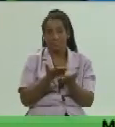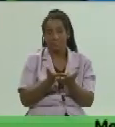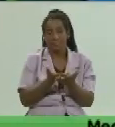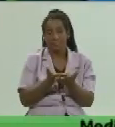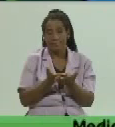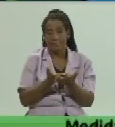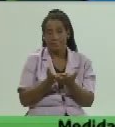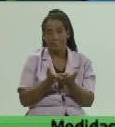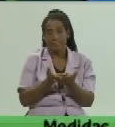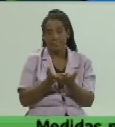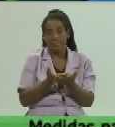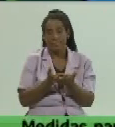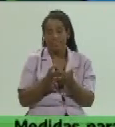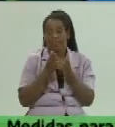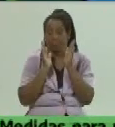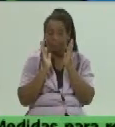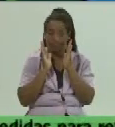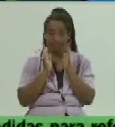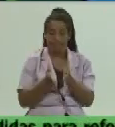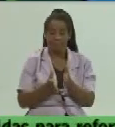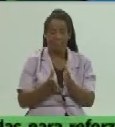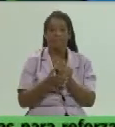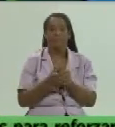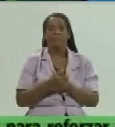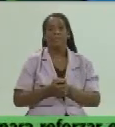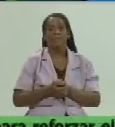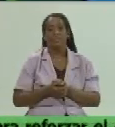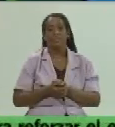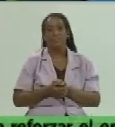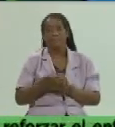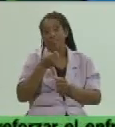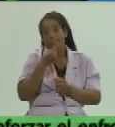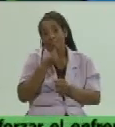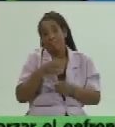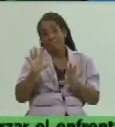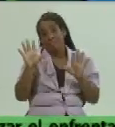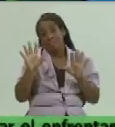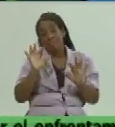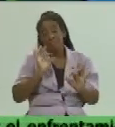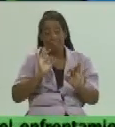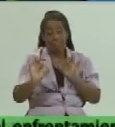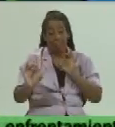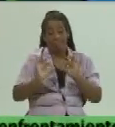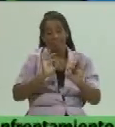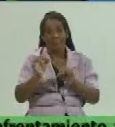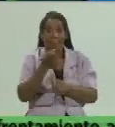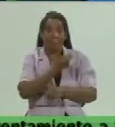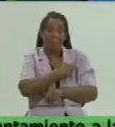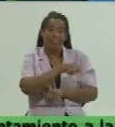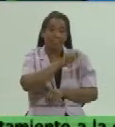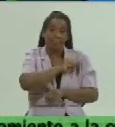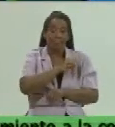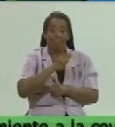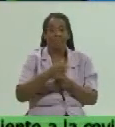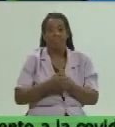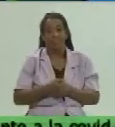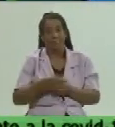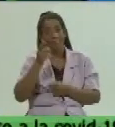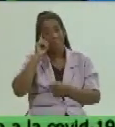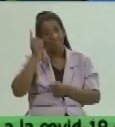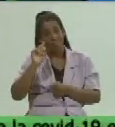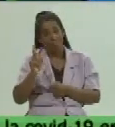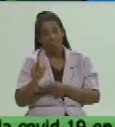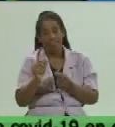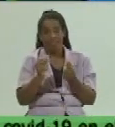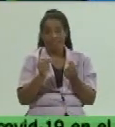se mantiene en la premisa de por supuesto la protección al pueblo en lo que corresponde a la política de precios